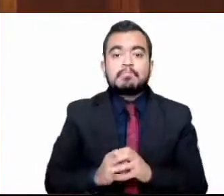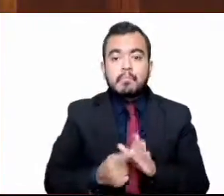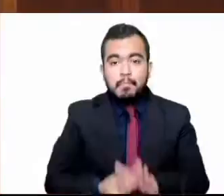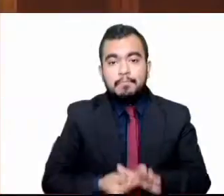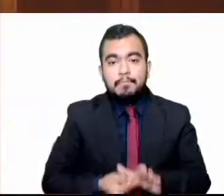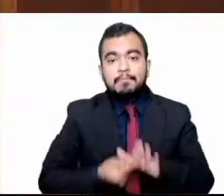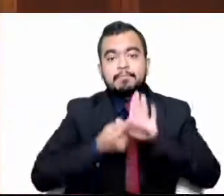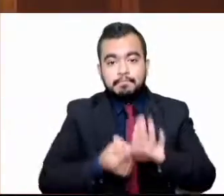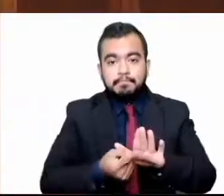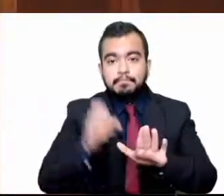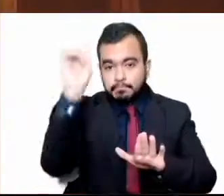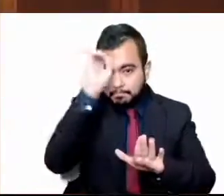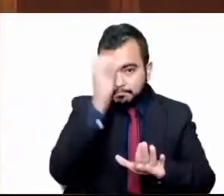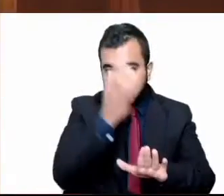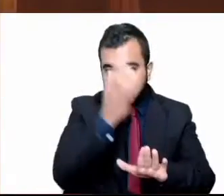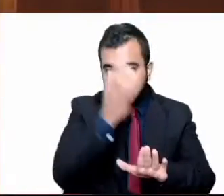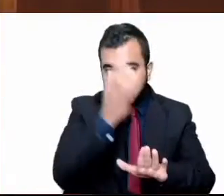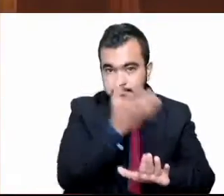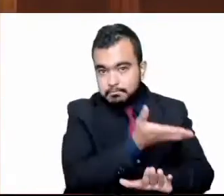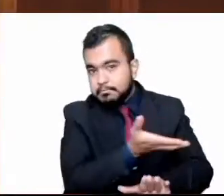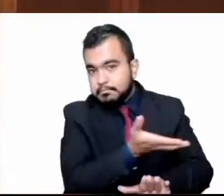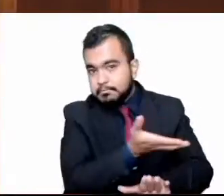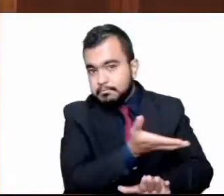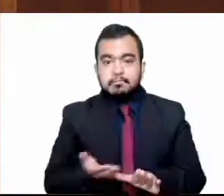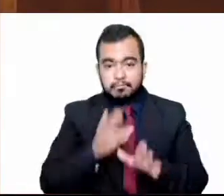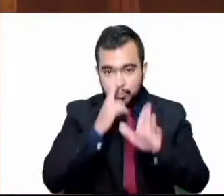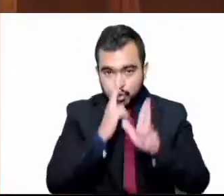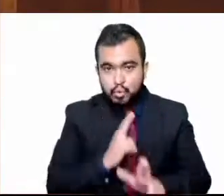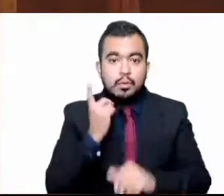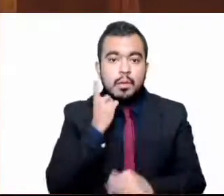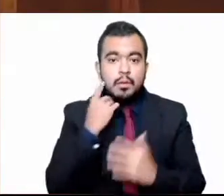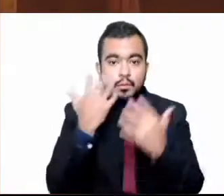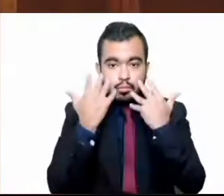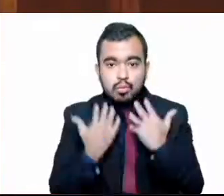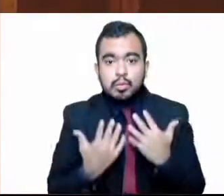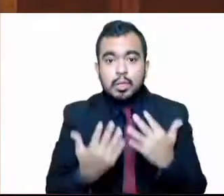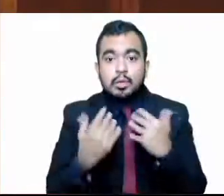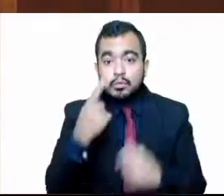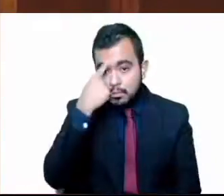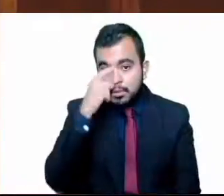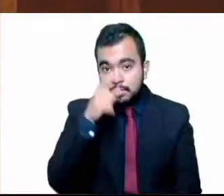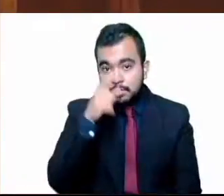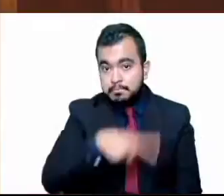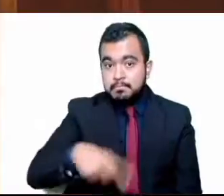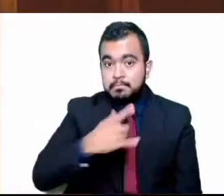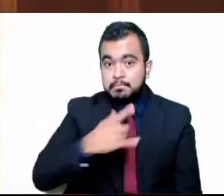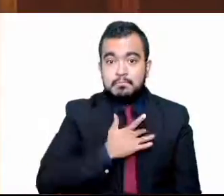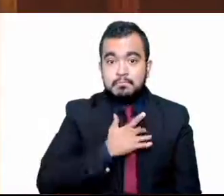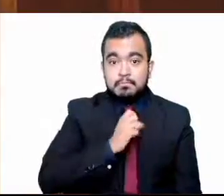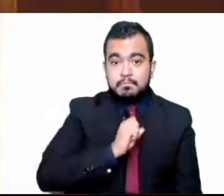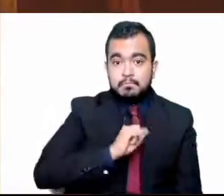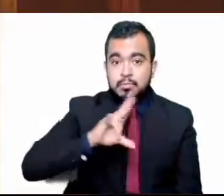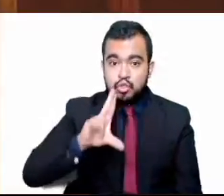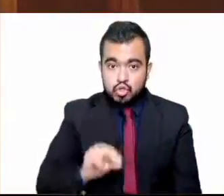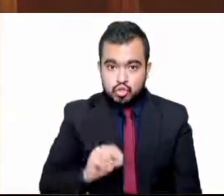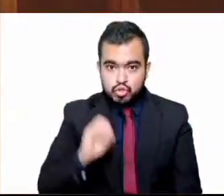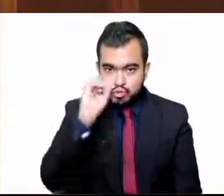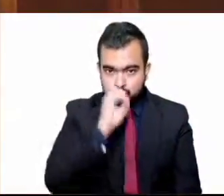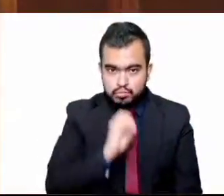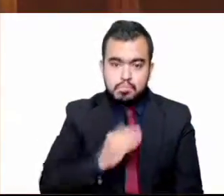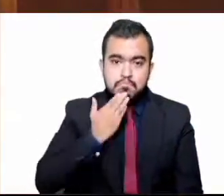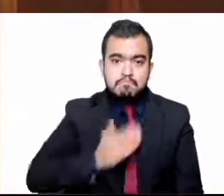de esta honorable asamblea para que de considerarla pertinente pueda ser aprobada en sus términos.